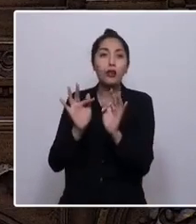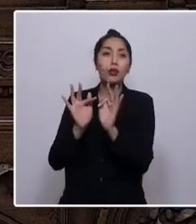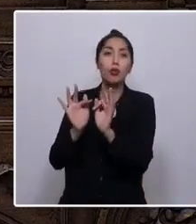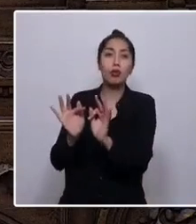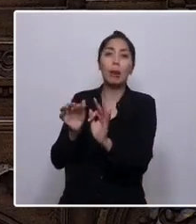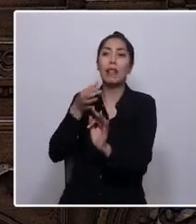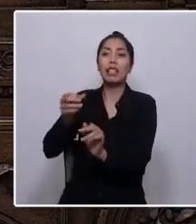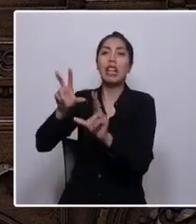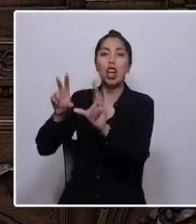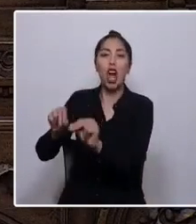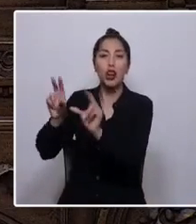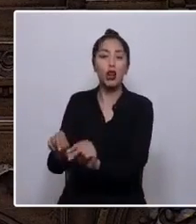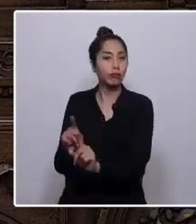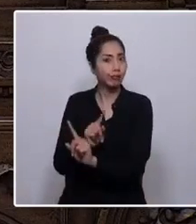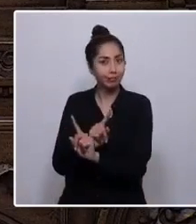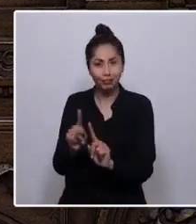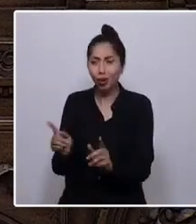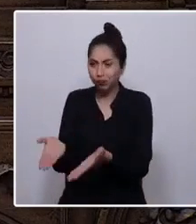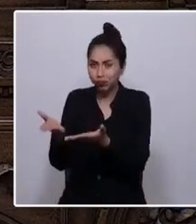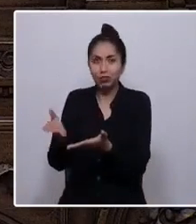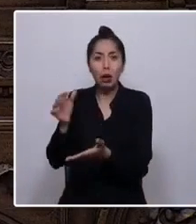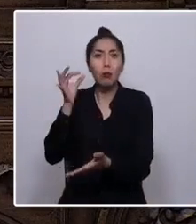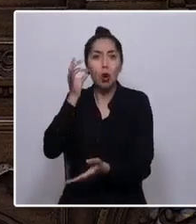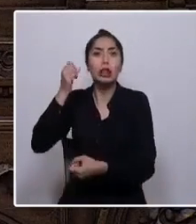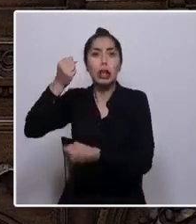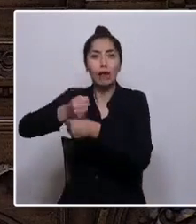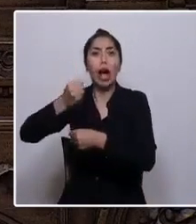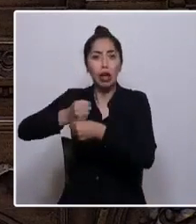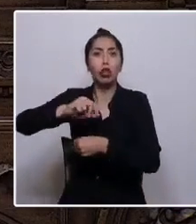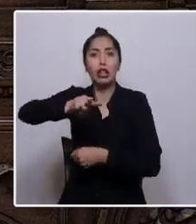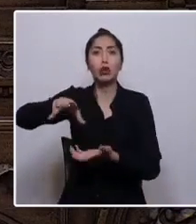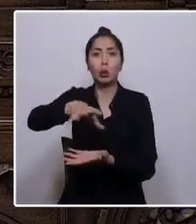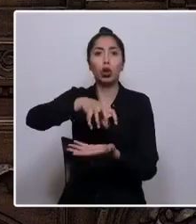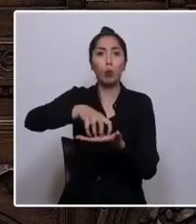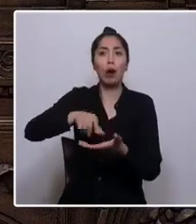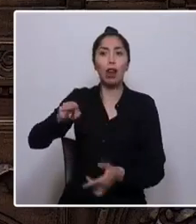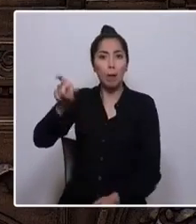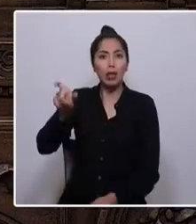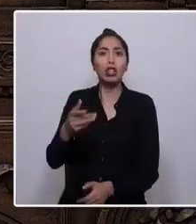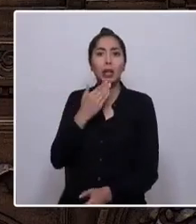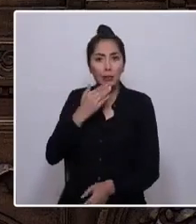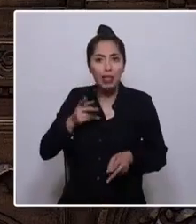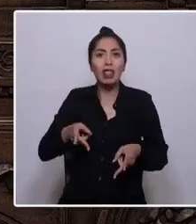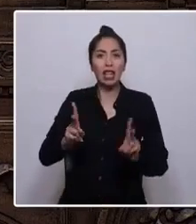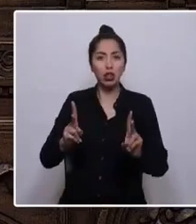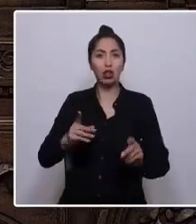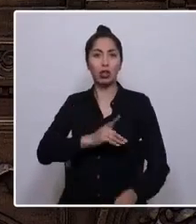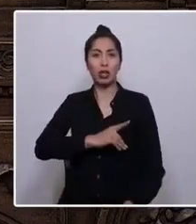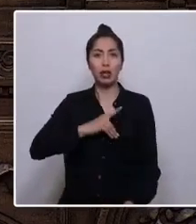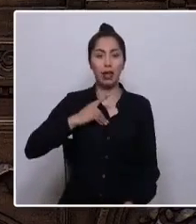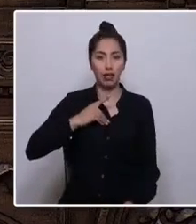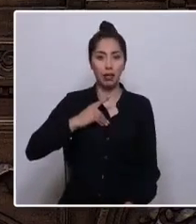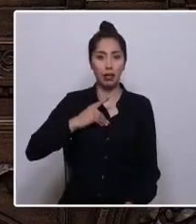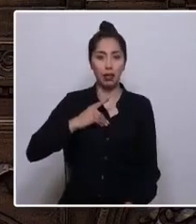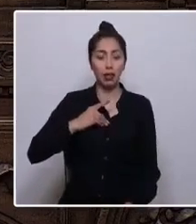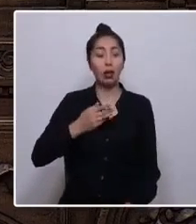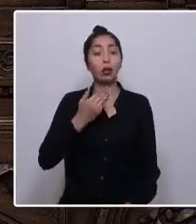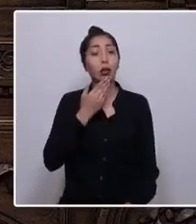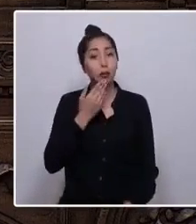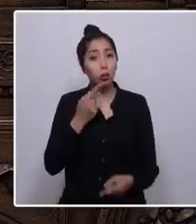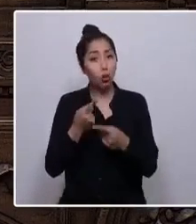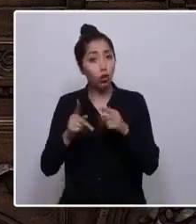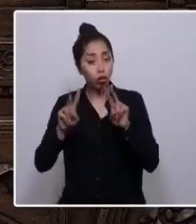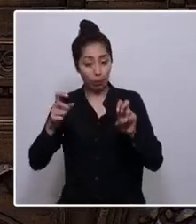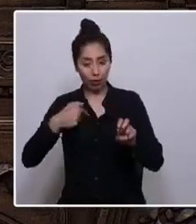como lo que son, trabajadoras de nuestros pueblos, sujetas de derecho y dignidad. Por otro lado, como